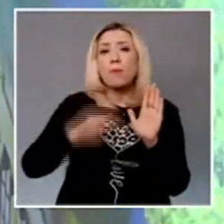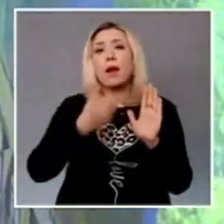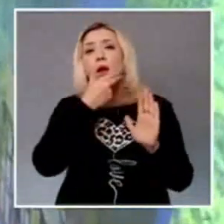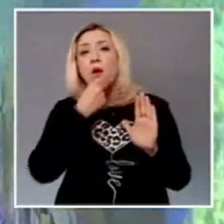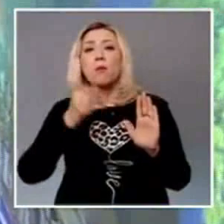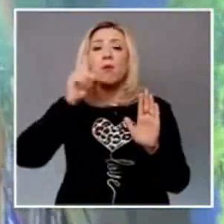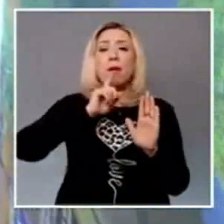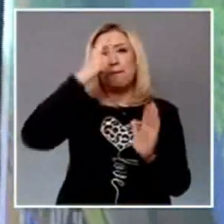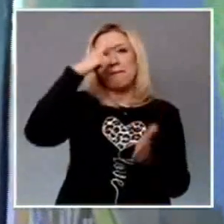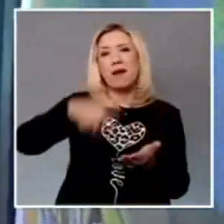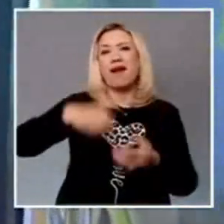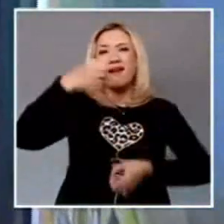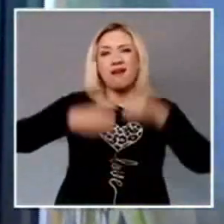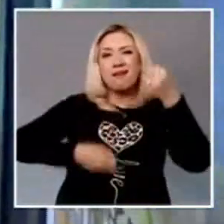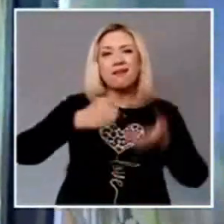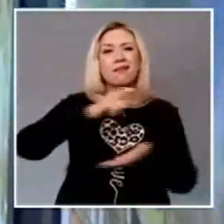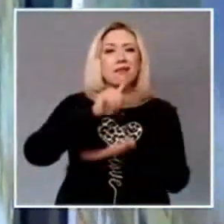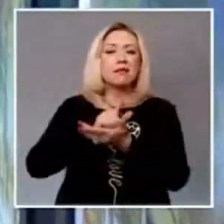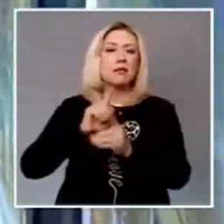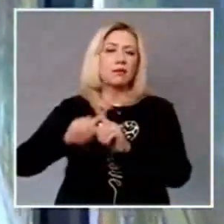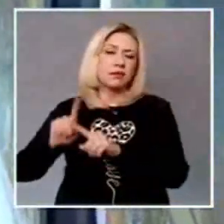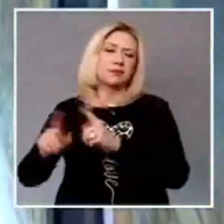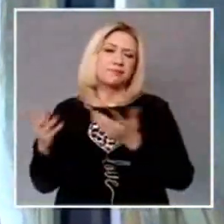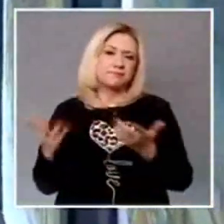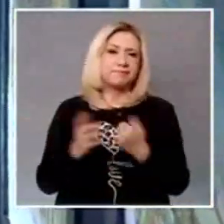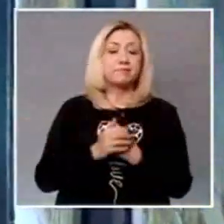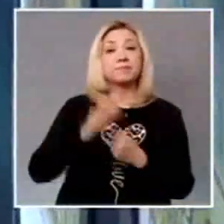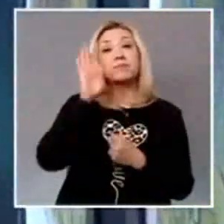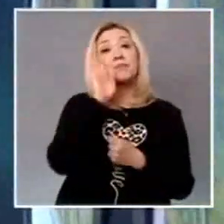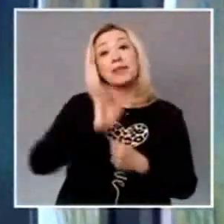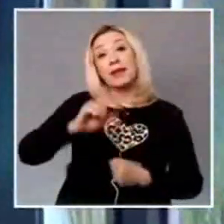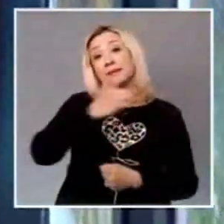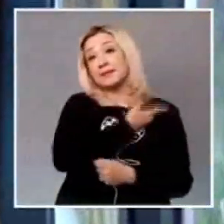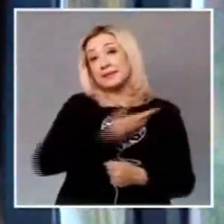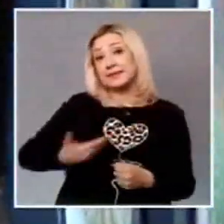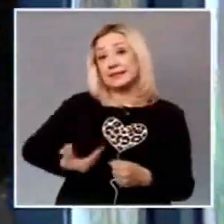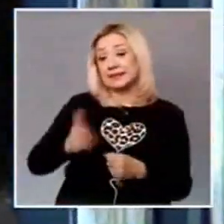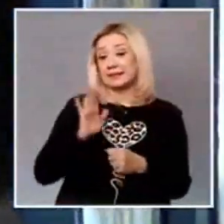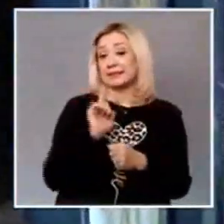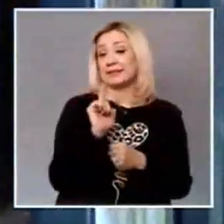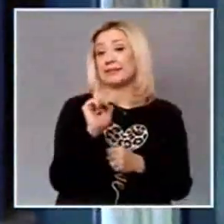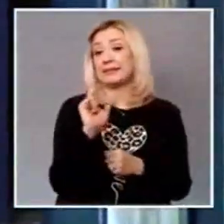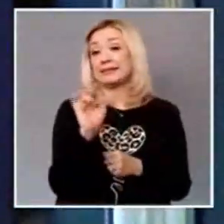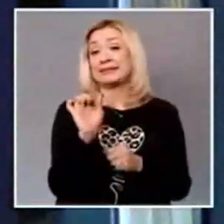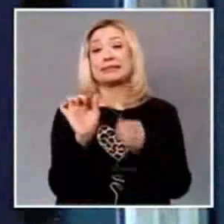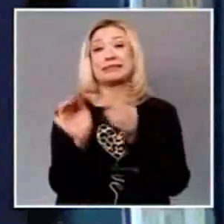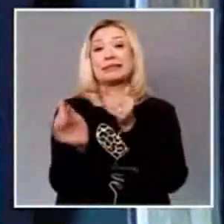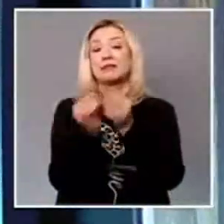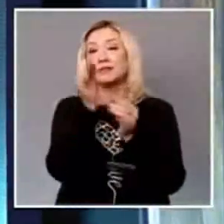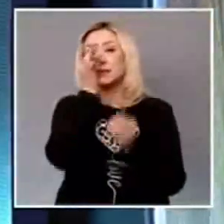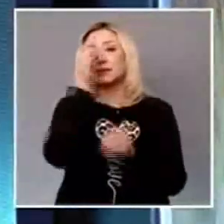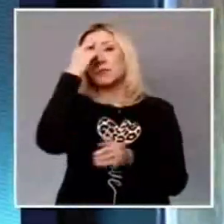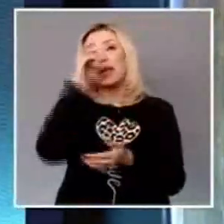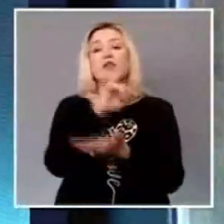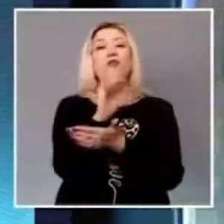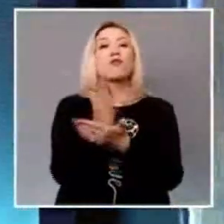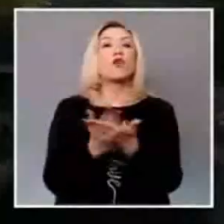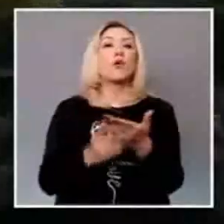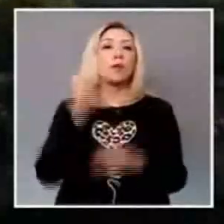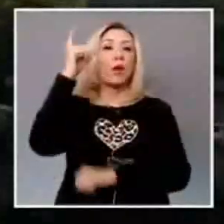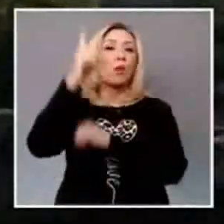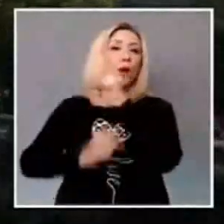Y a días de que la ministra presidenta, Norma Lucía Piña Hernández, rinda su primer informe de labores, en redes sociales de la Suprema Corte